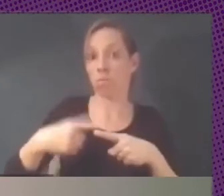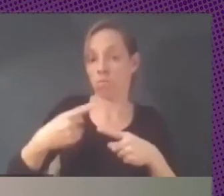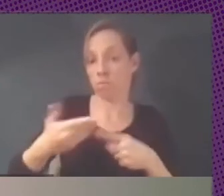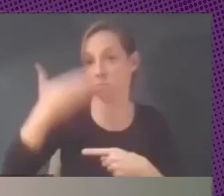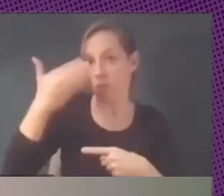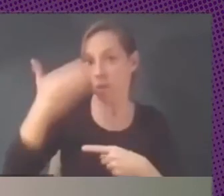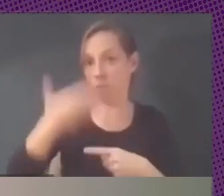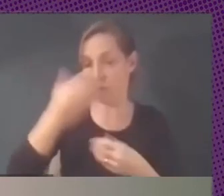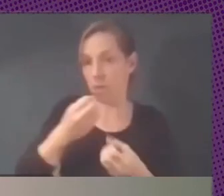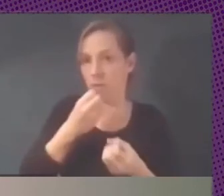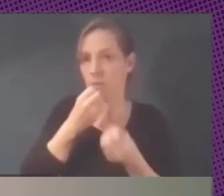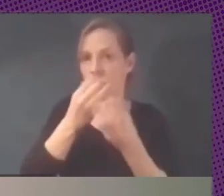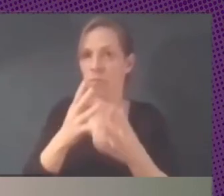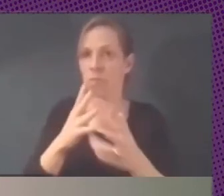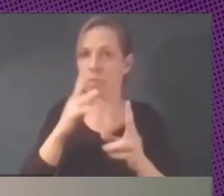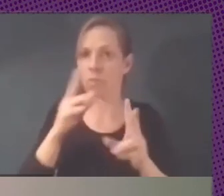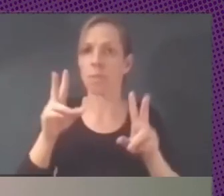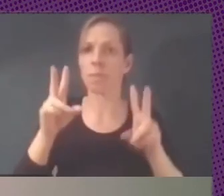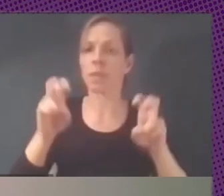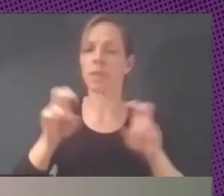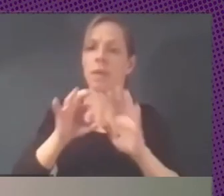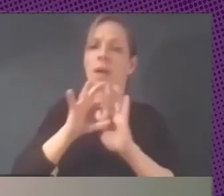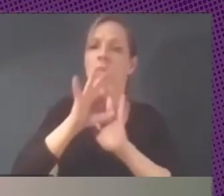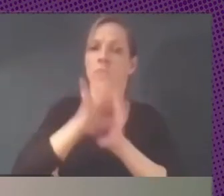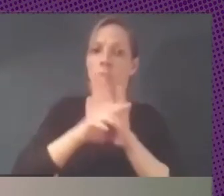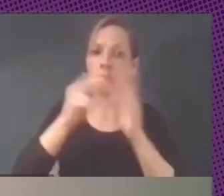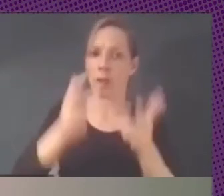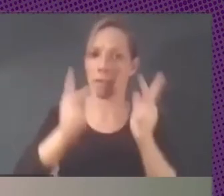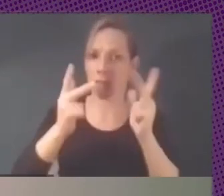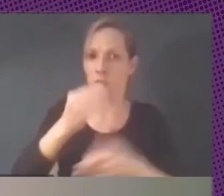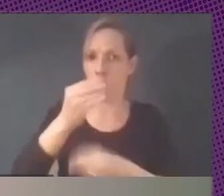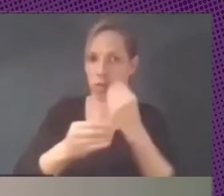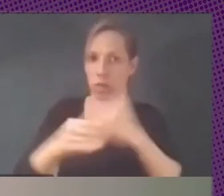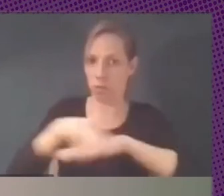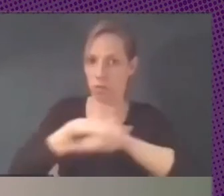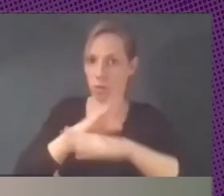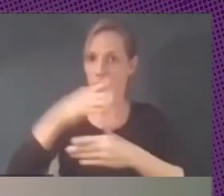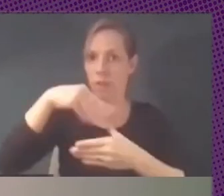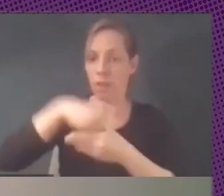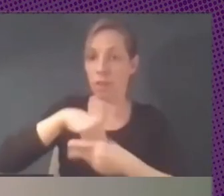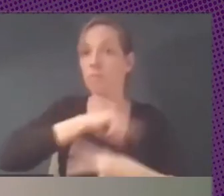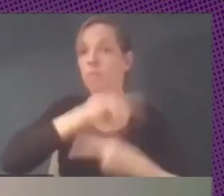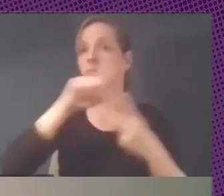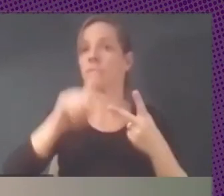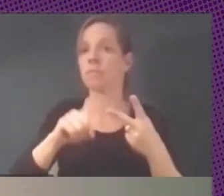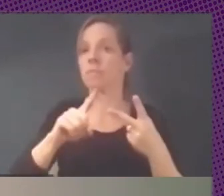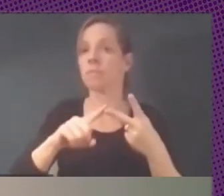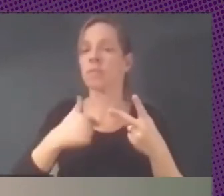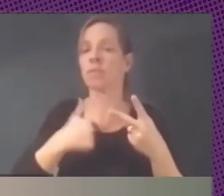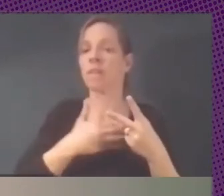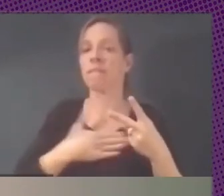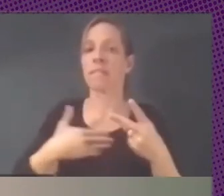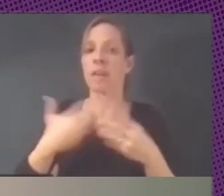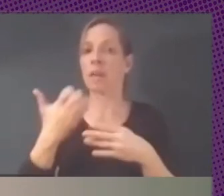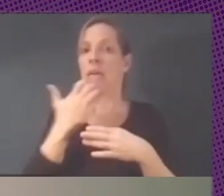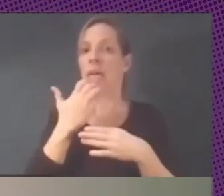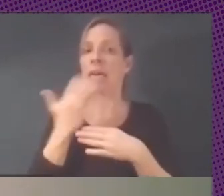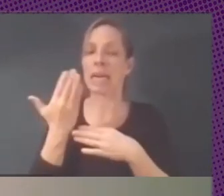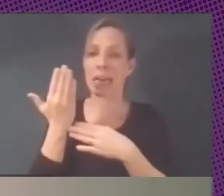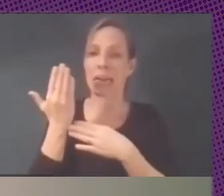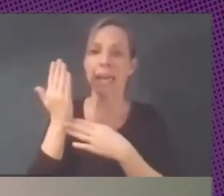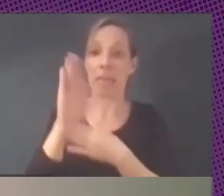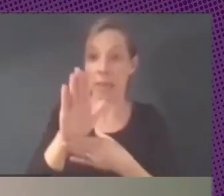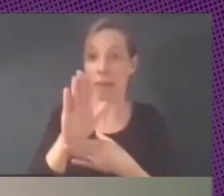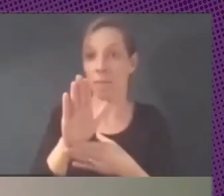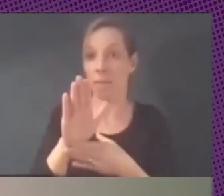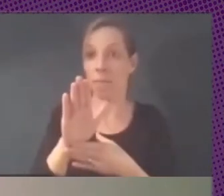de escalar el uso de software libre en el estado y después contar como ejemplo como validación personal de un caso